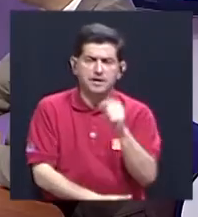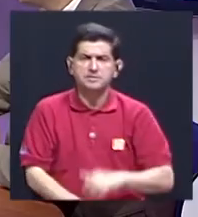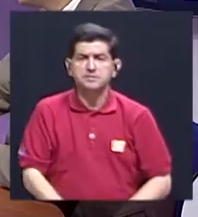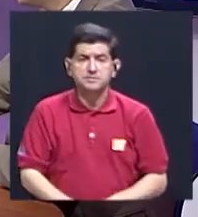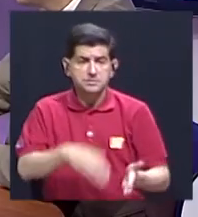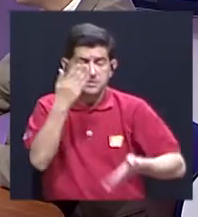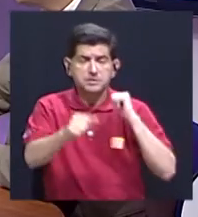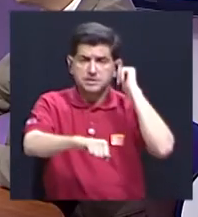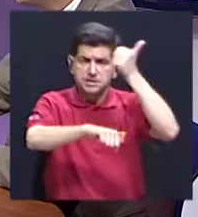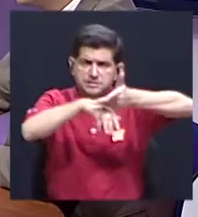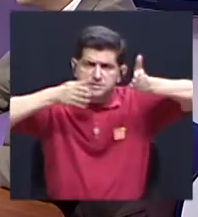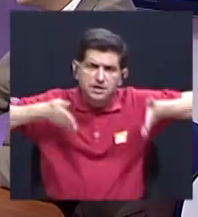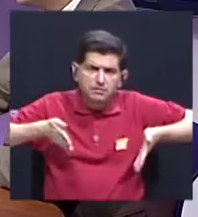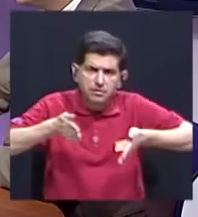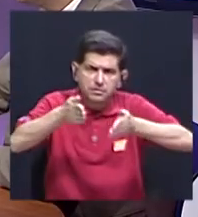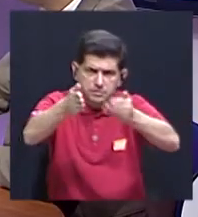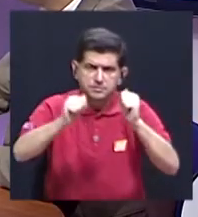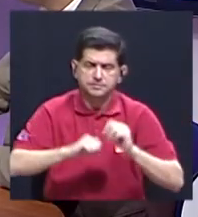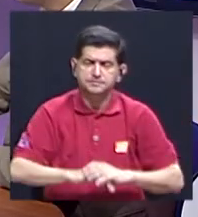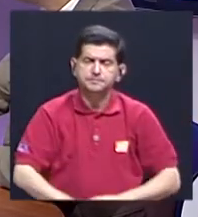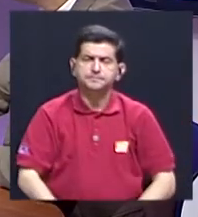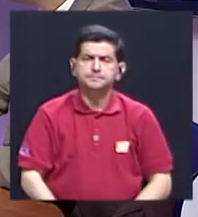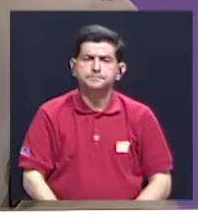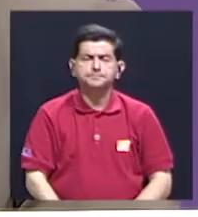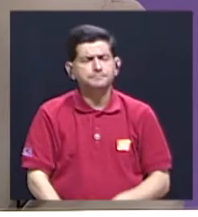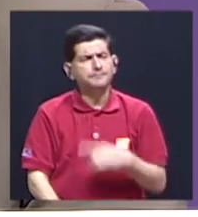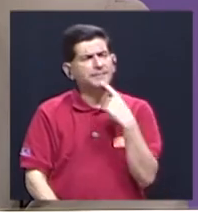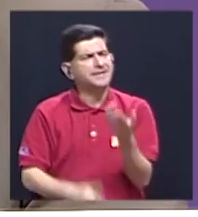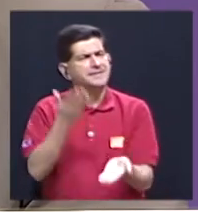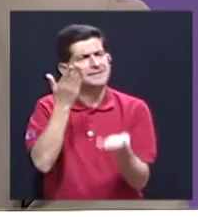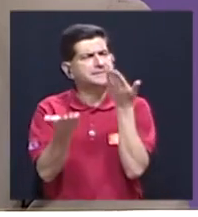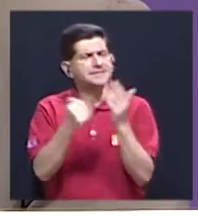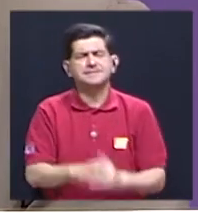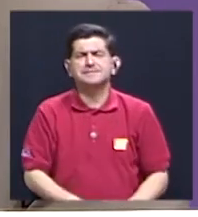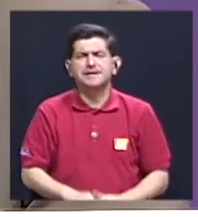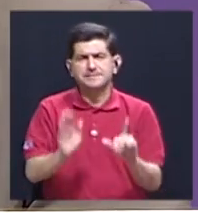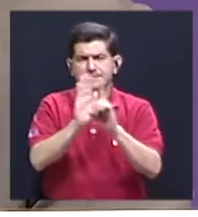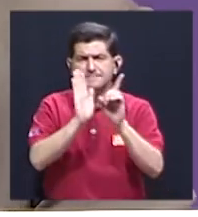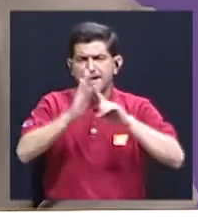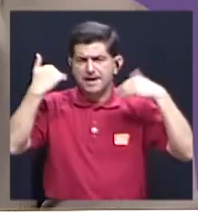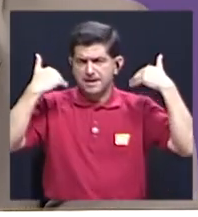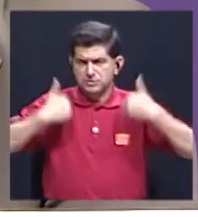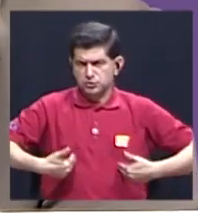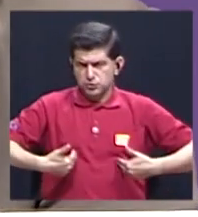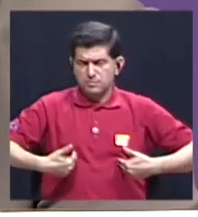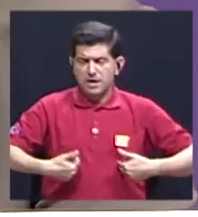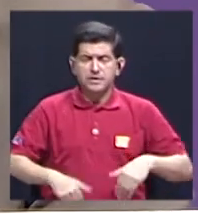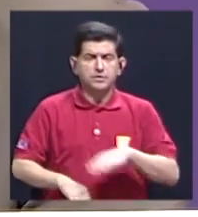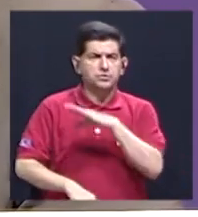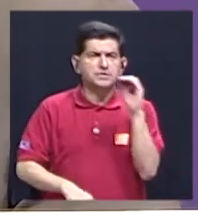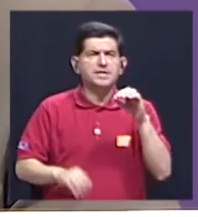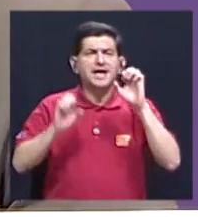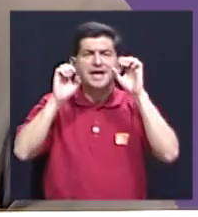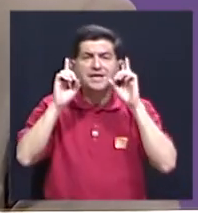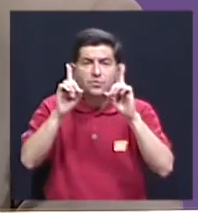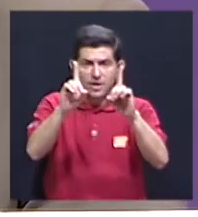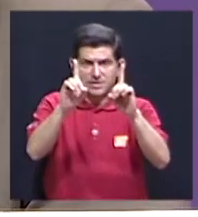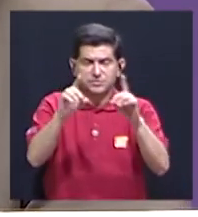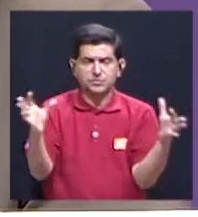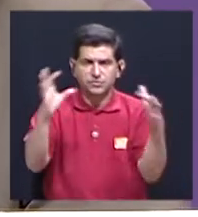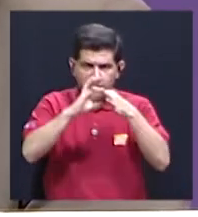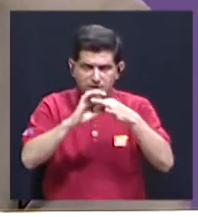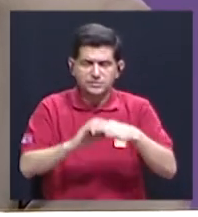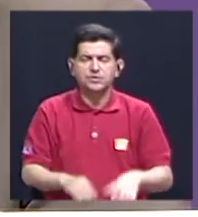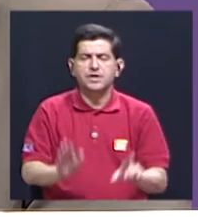digamos, le marcan una ruta. Podríamos decir que en materia de derechos humanos y más bien de educación en derechos humanos es fundamental